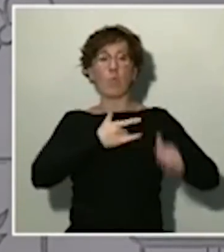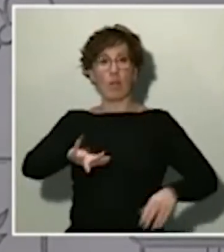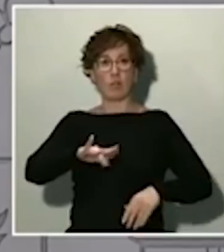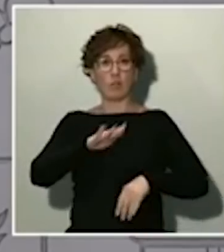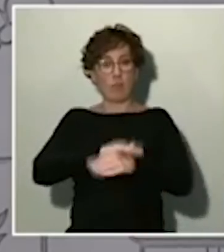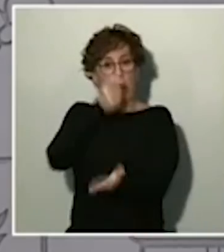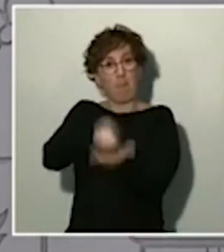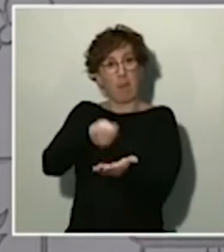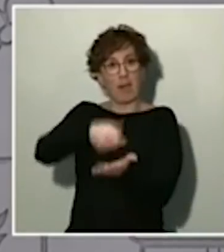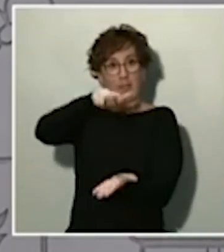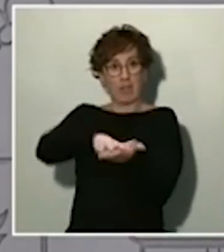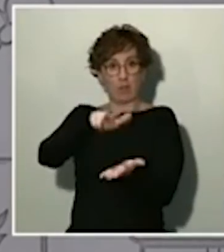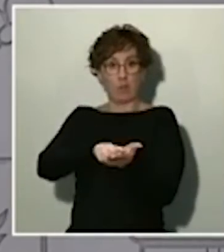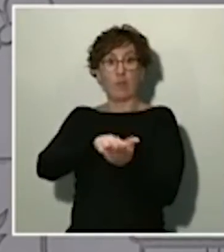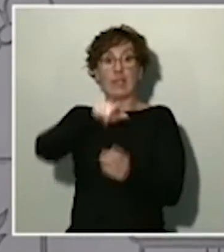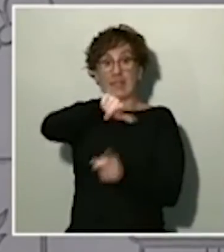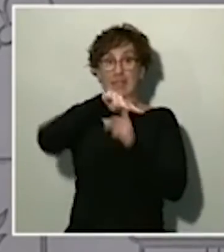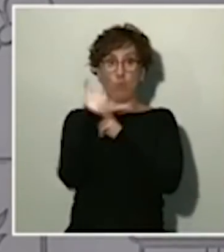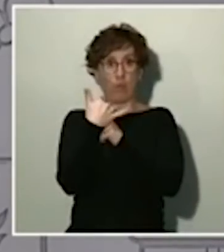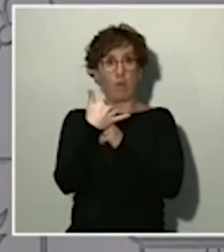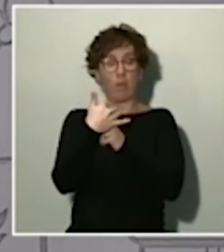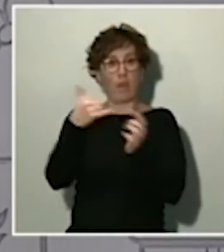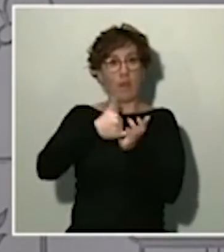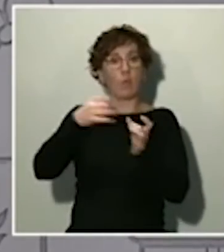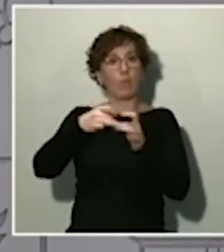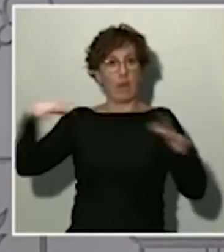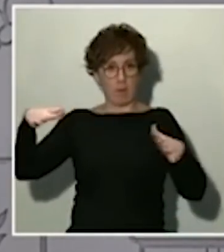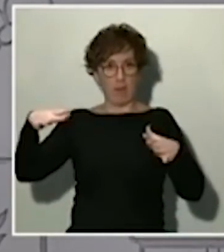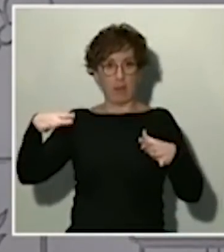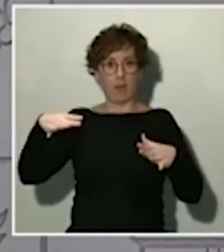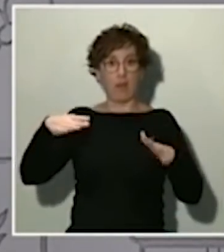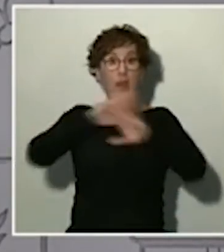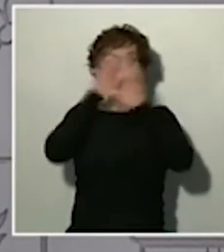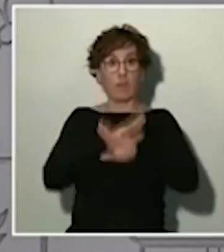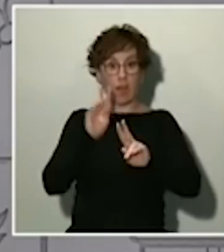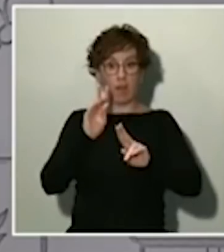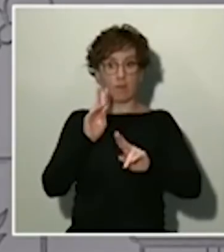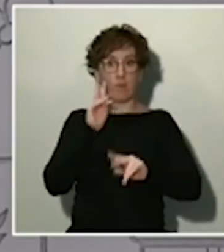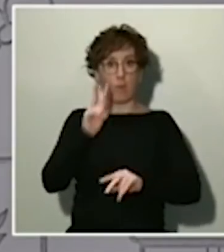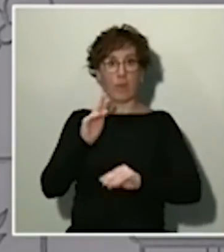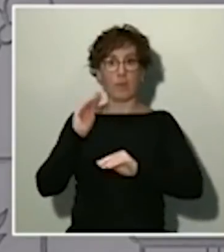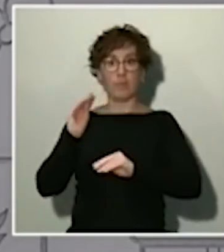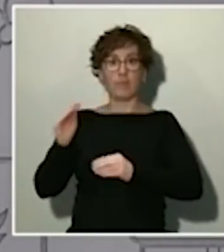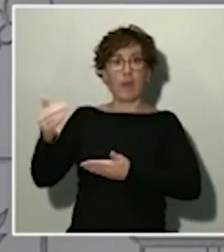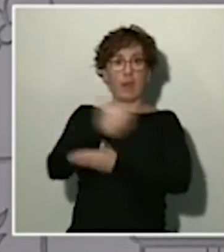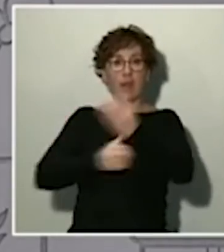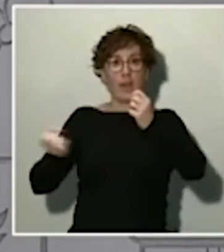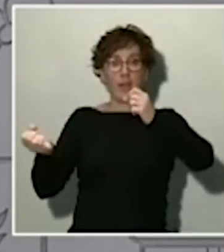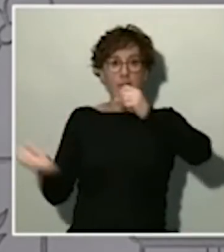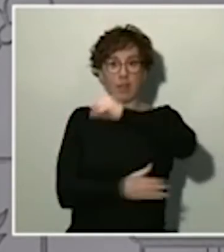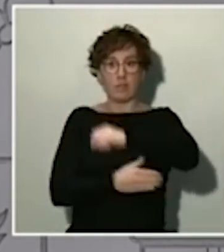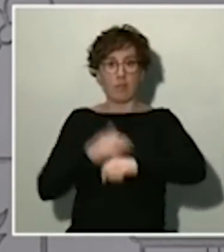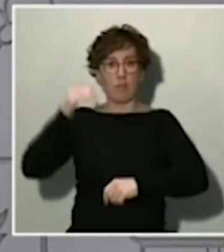hipotecarios en situación de especial vulnerabilidad, que vean reducirse sus ingresos. Y, por lo tanto, ninguna persona en una situación